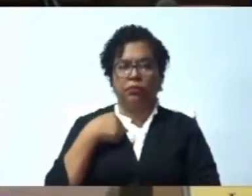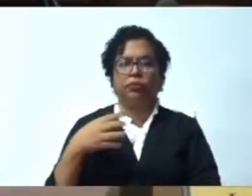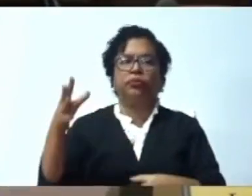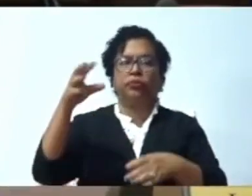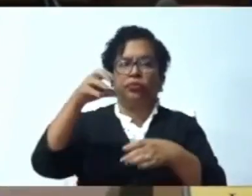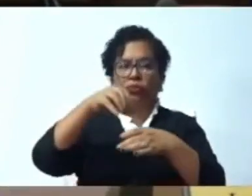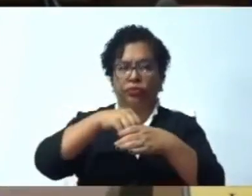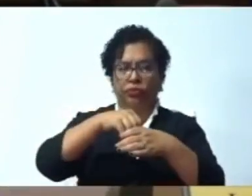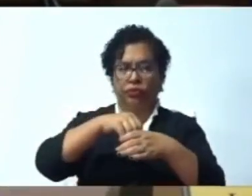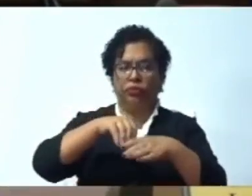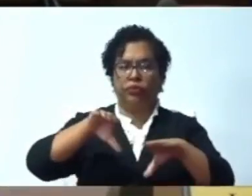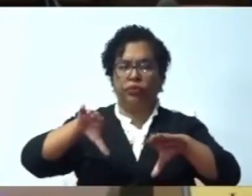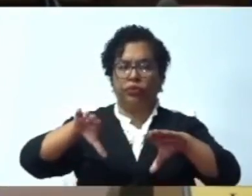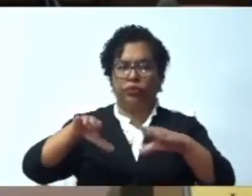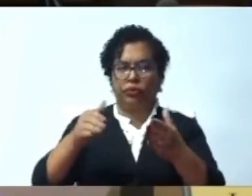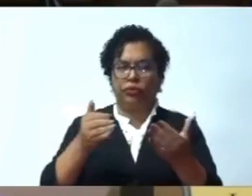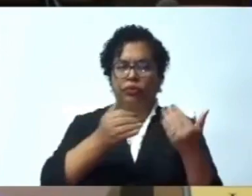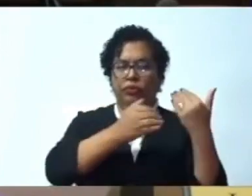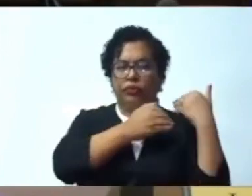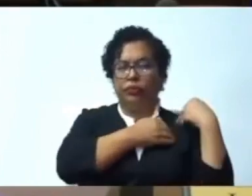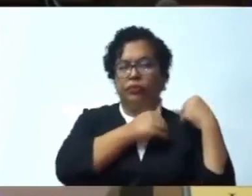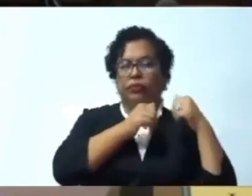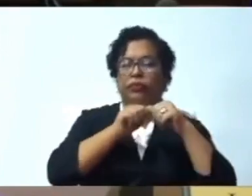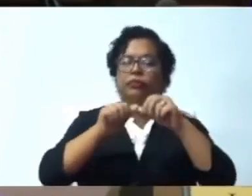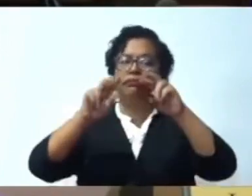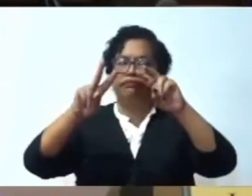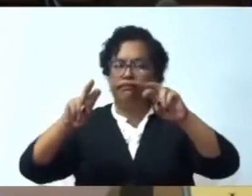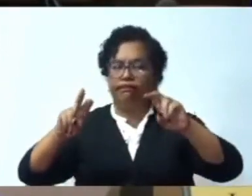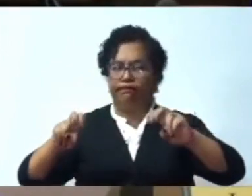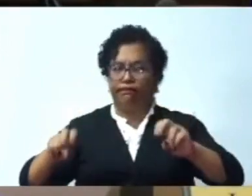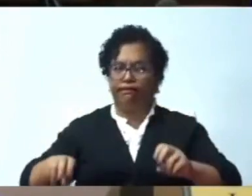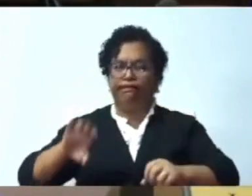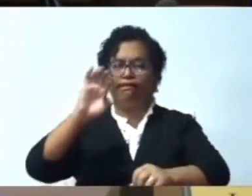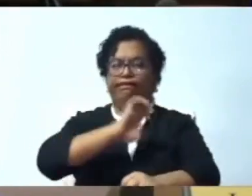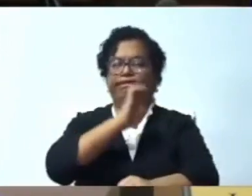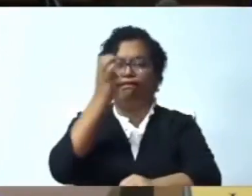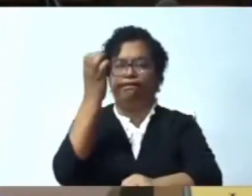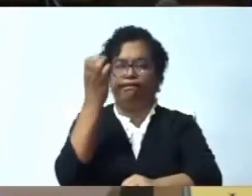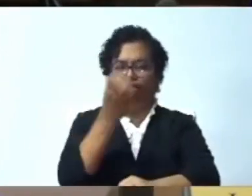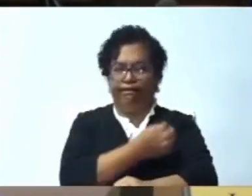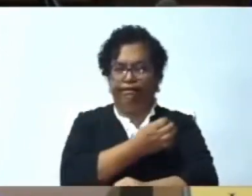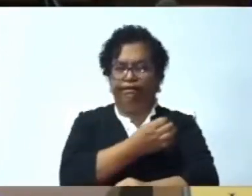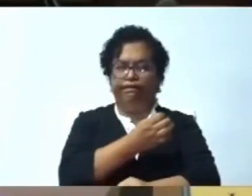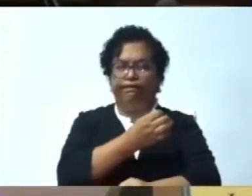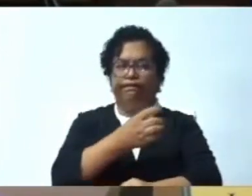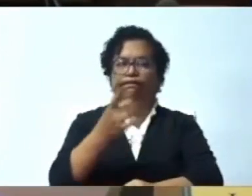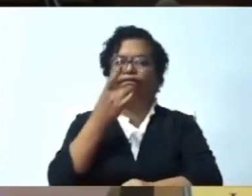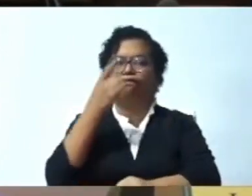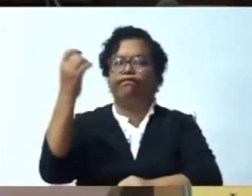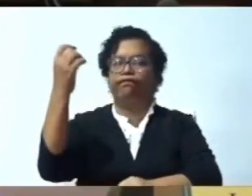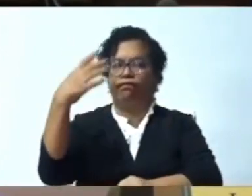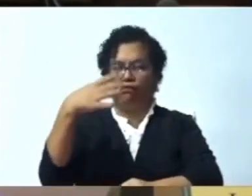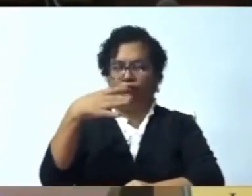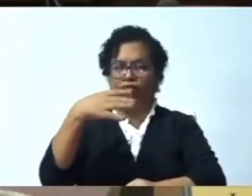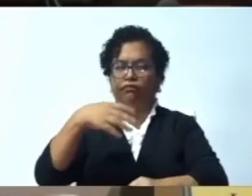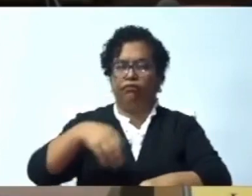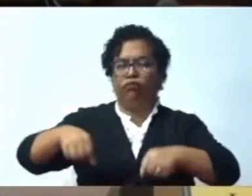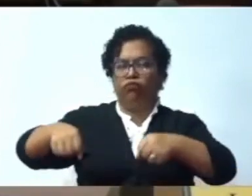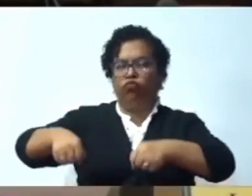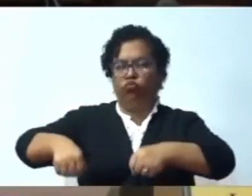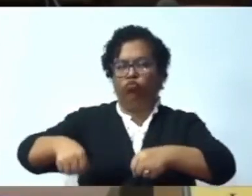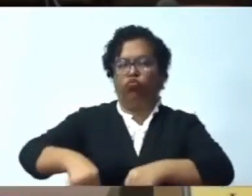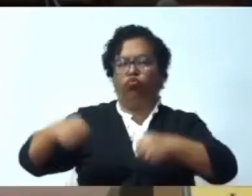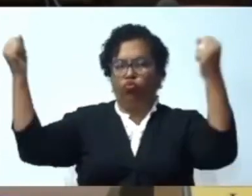de Energía y Minas de esta Cámara de Diputados, nosotros quisiéramos tomar